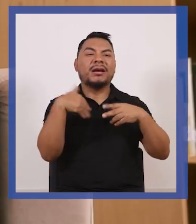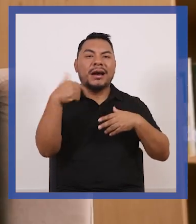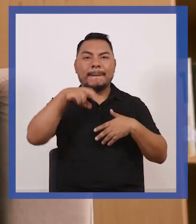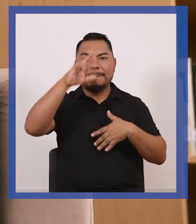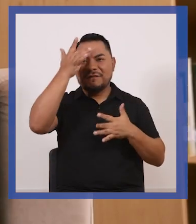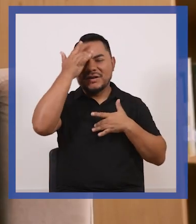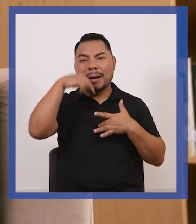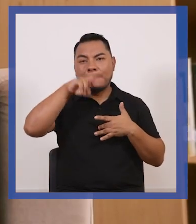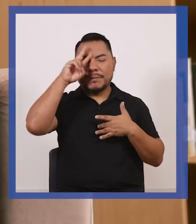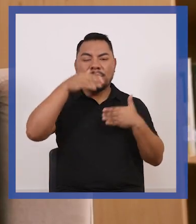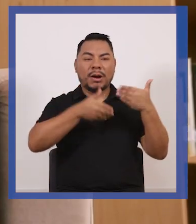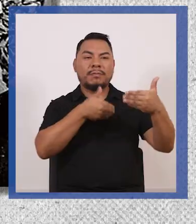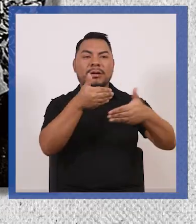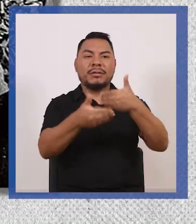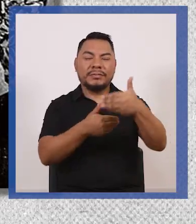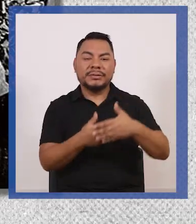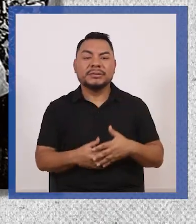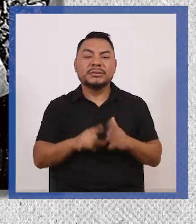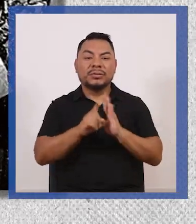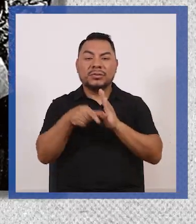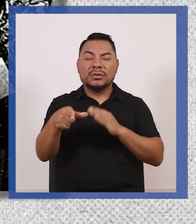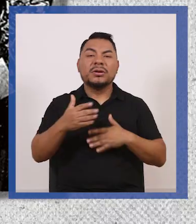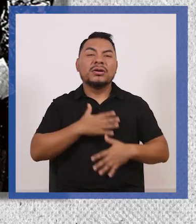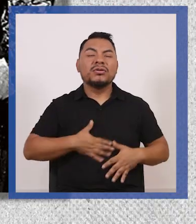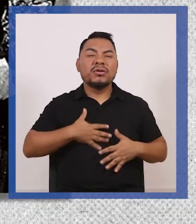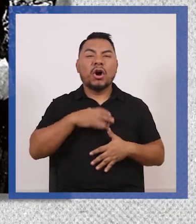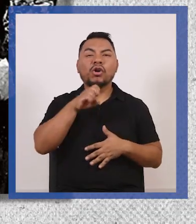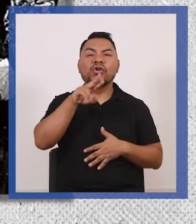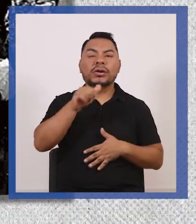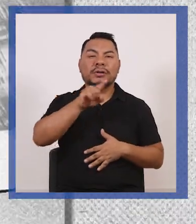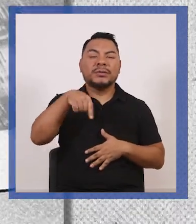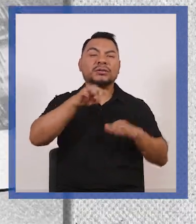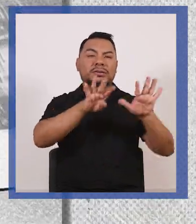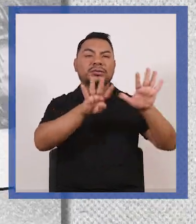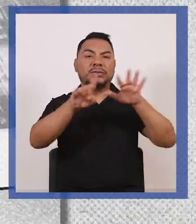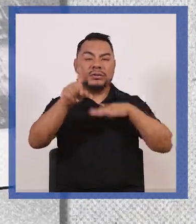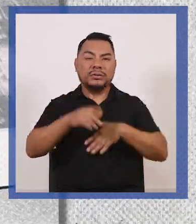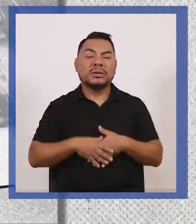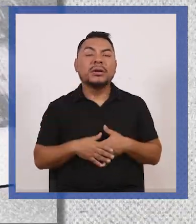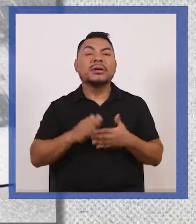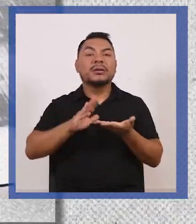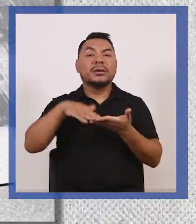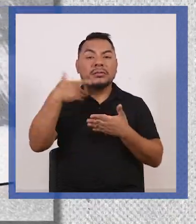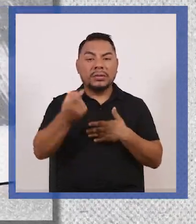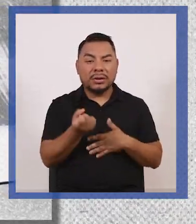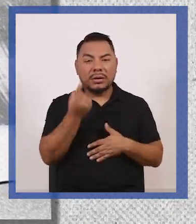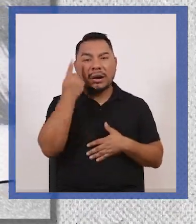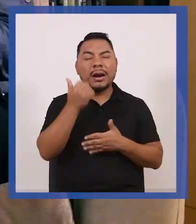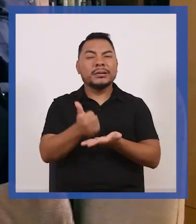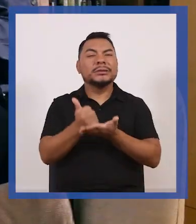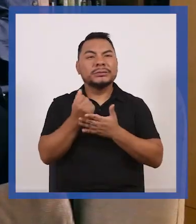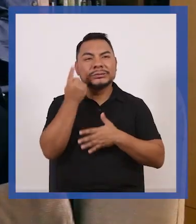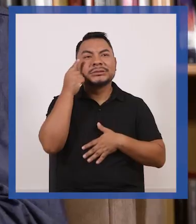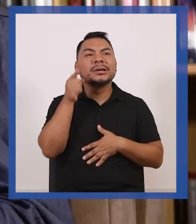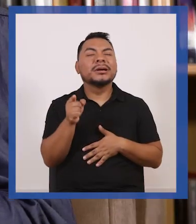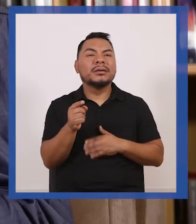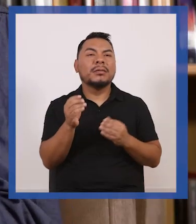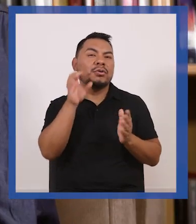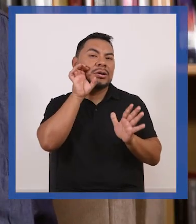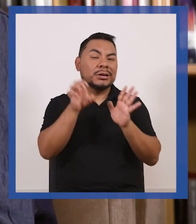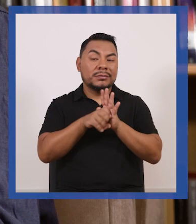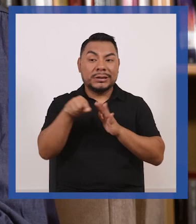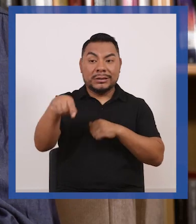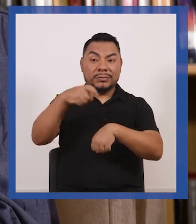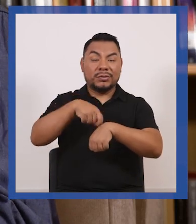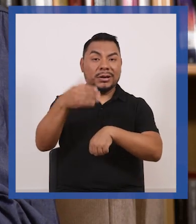llegando digamos se cierra el libro con la epidemia del cólera de 1991 pero también nos ayuda a entender por ejemplo como